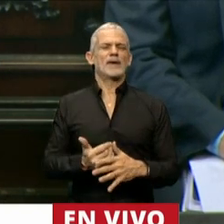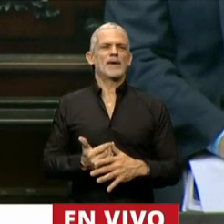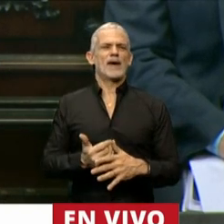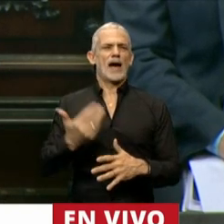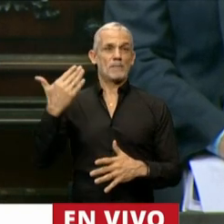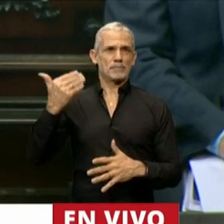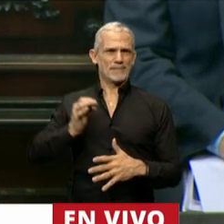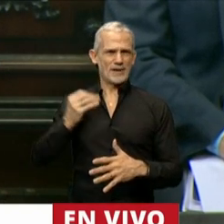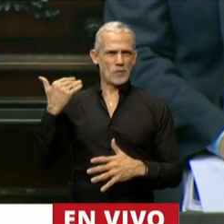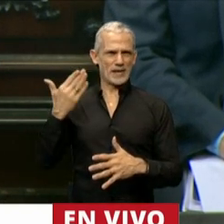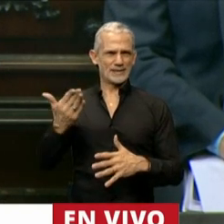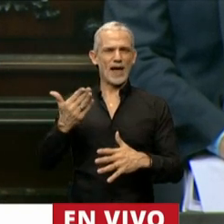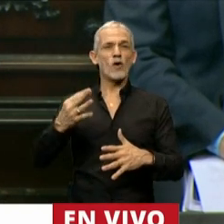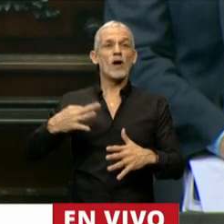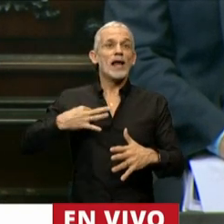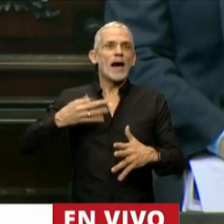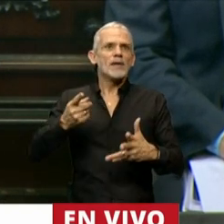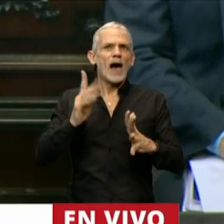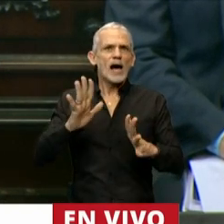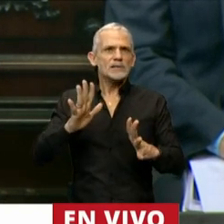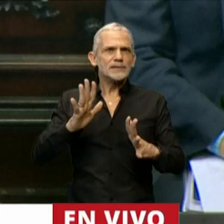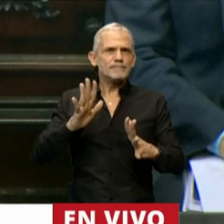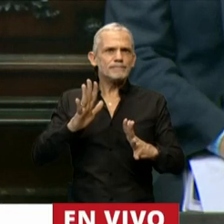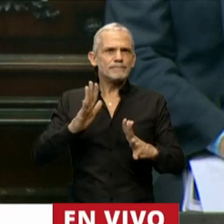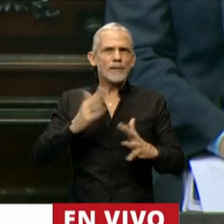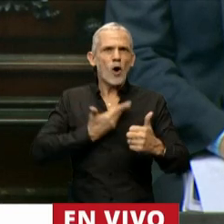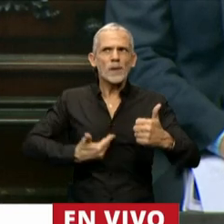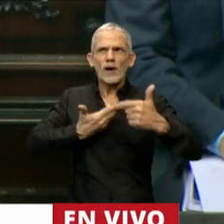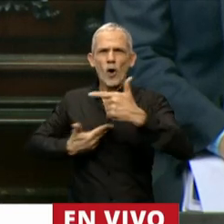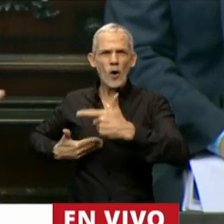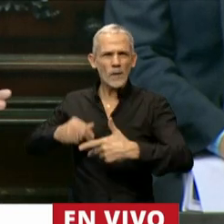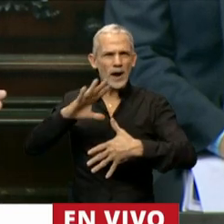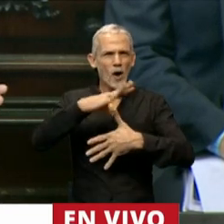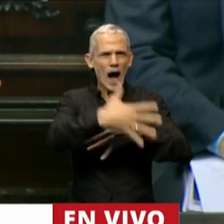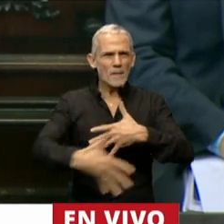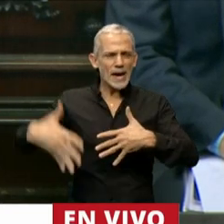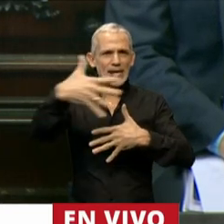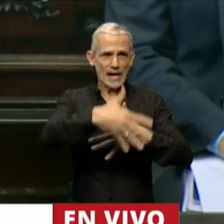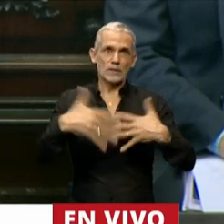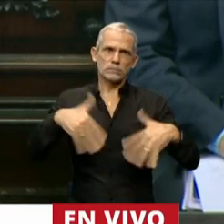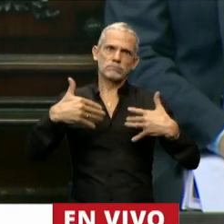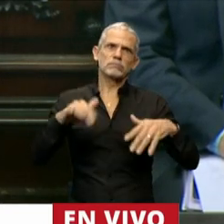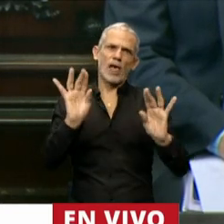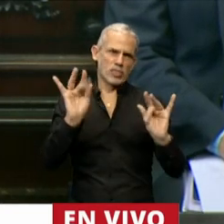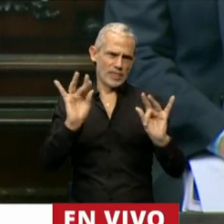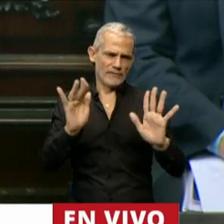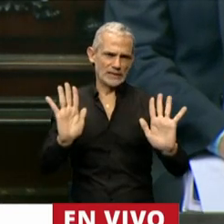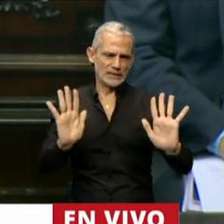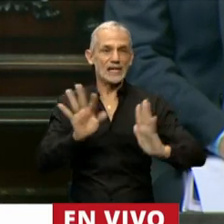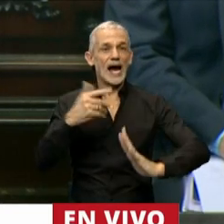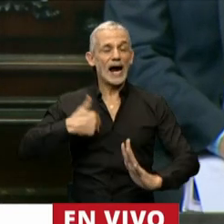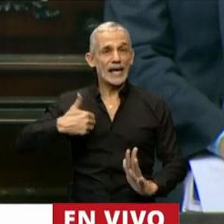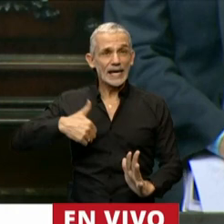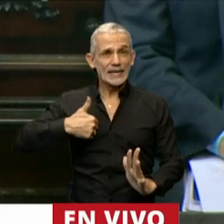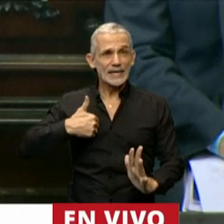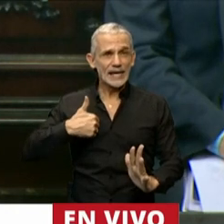la vida institucional de nuestra región, muy crítica por cierto, la Argentina